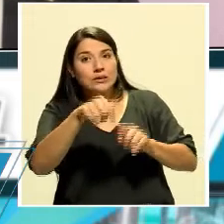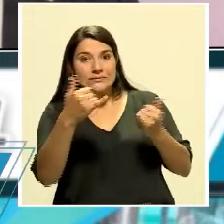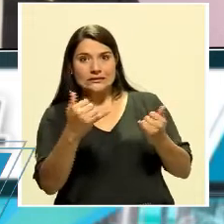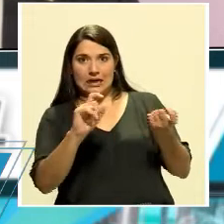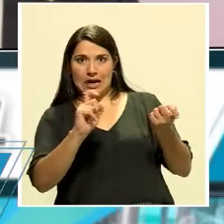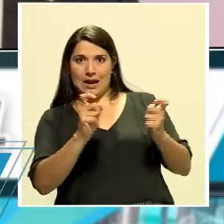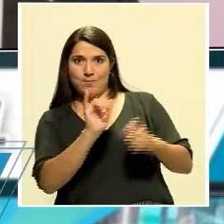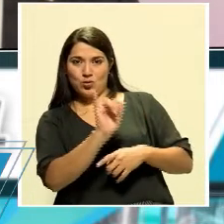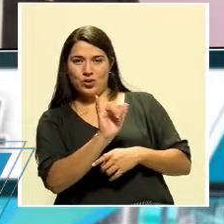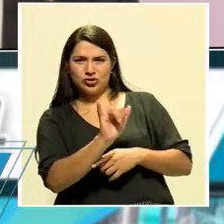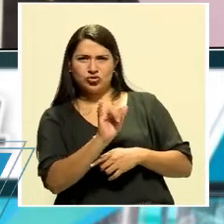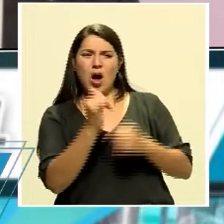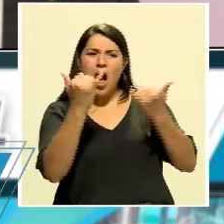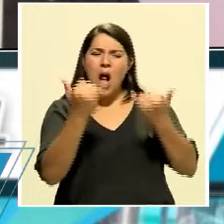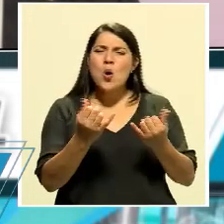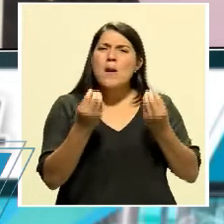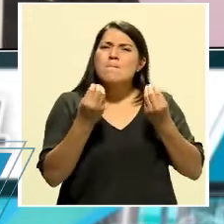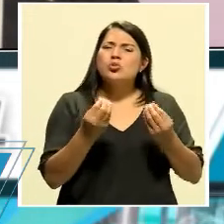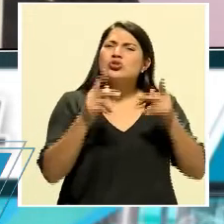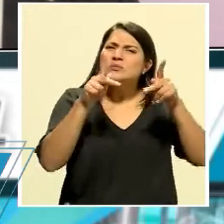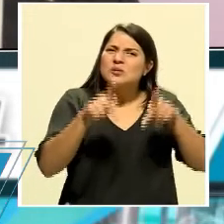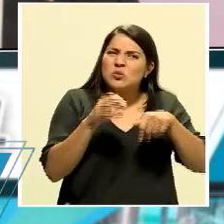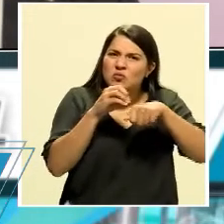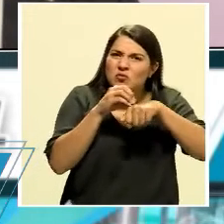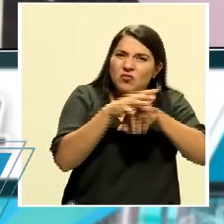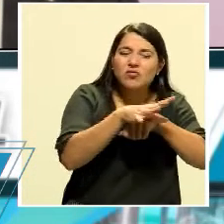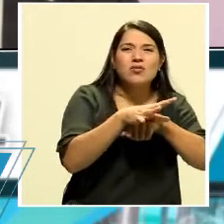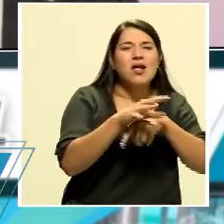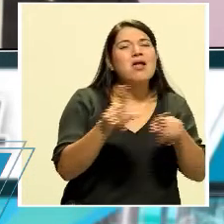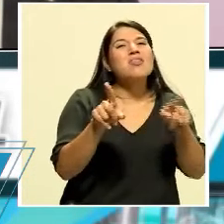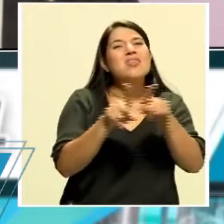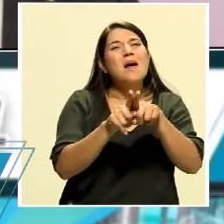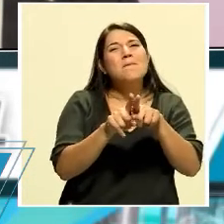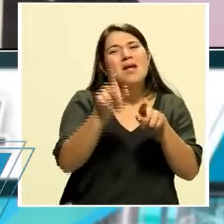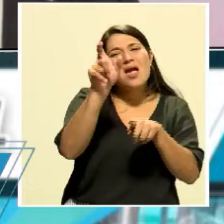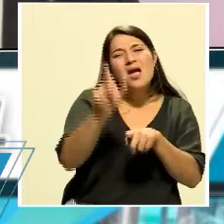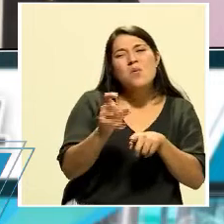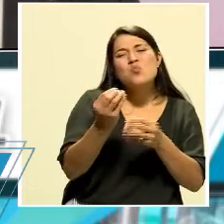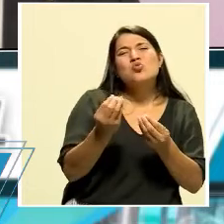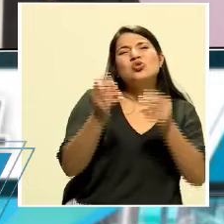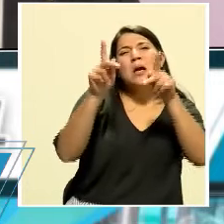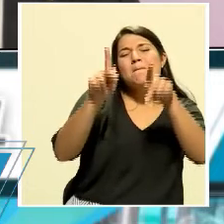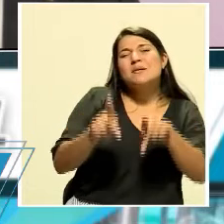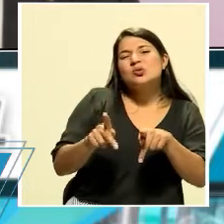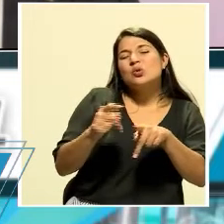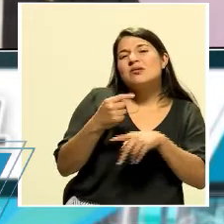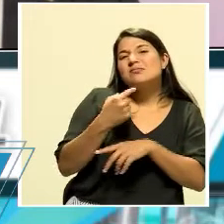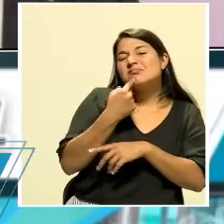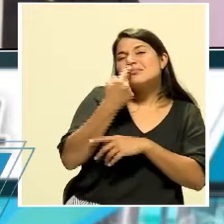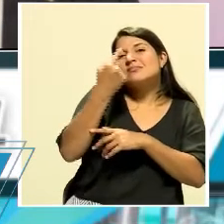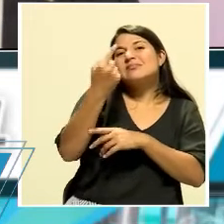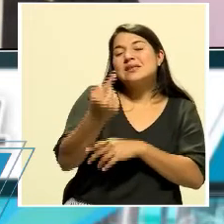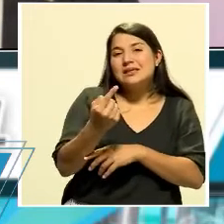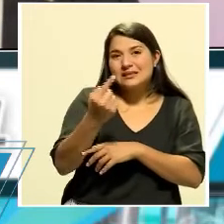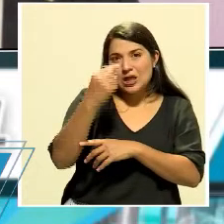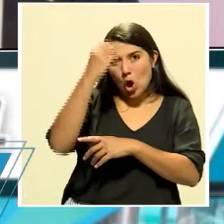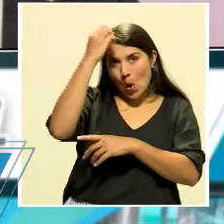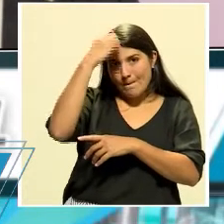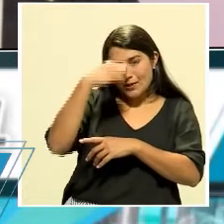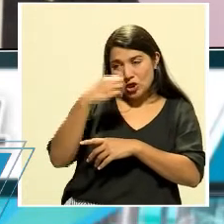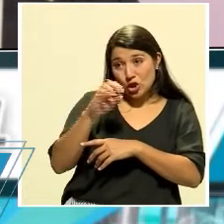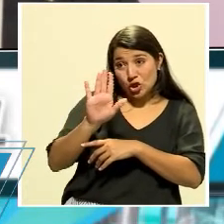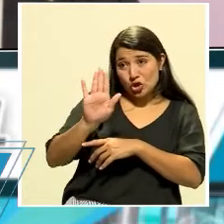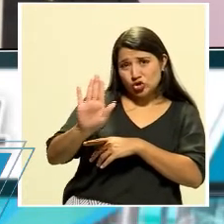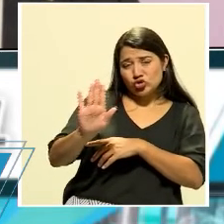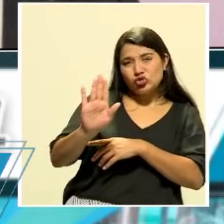Hay muchas voces disidentes, incluso gente que especula y señala que en su actuación